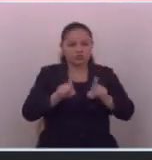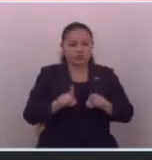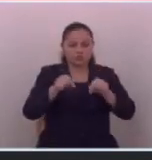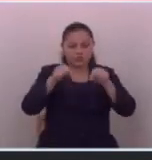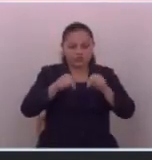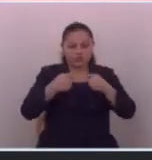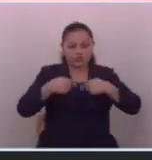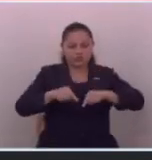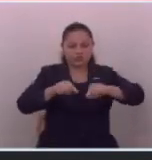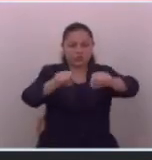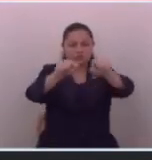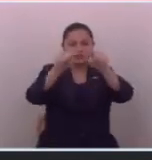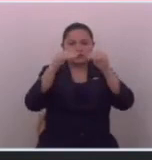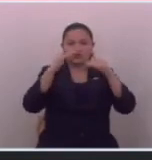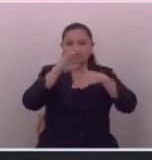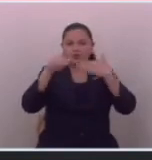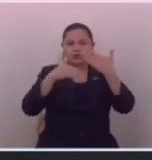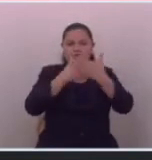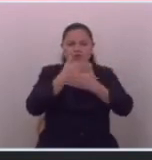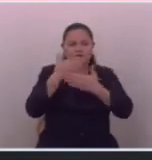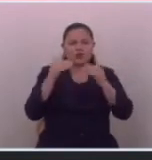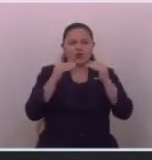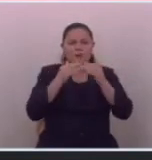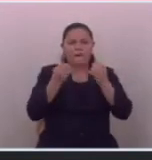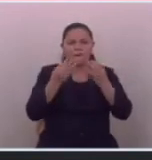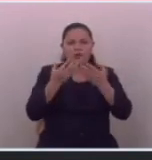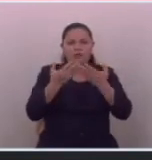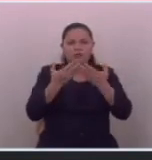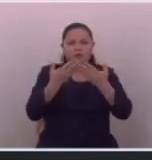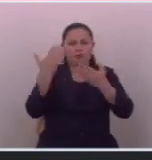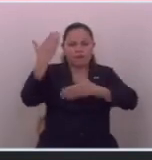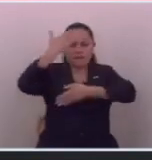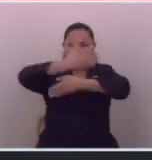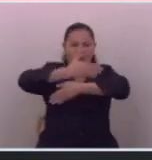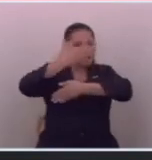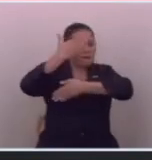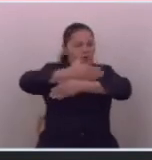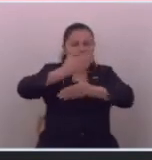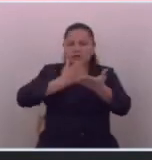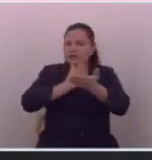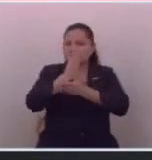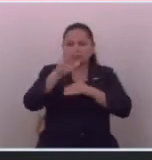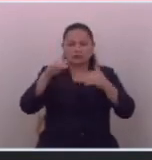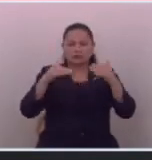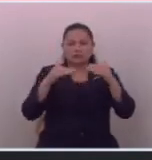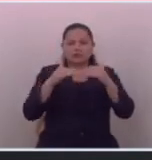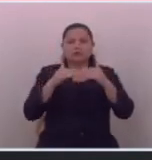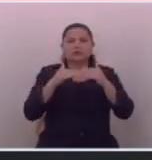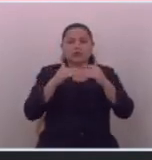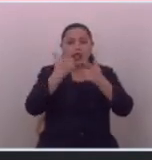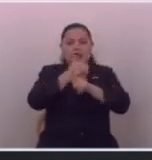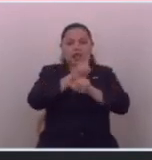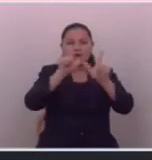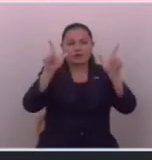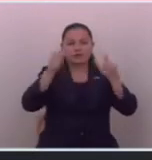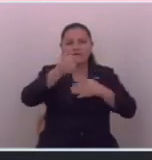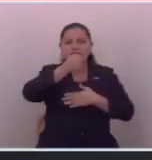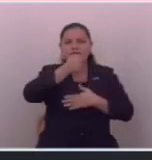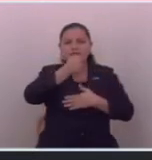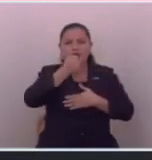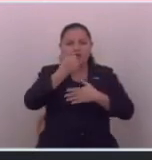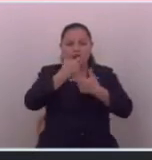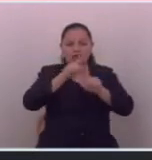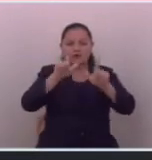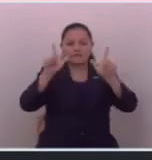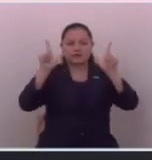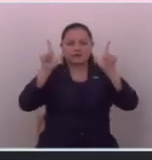seguirán existiendo grandes muros que imposibilitan la libertad de prensa la